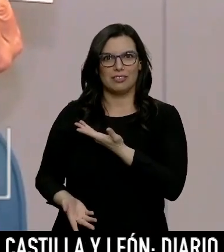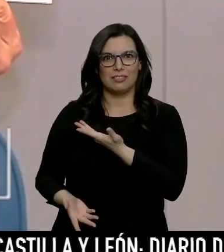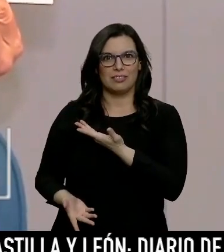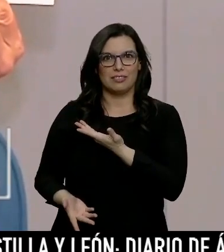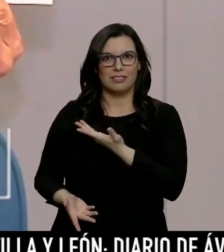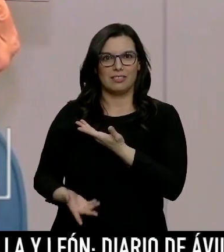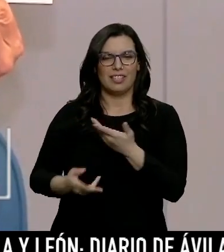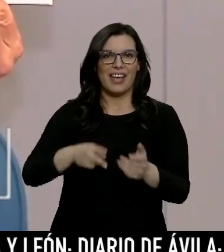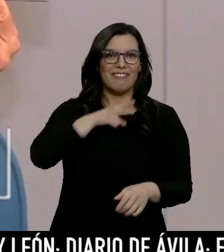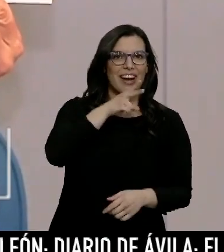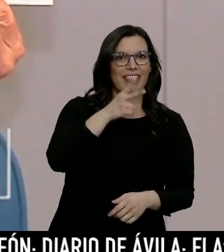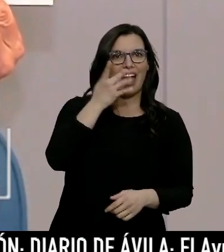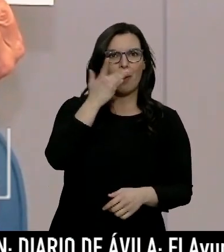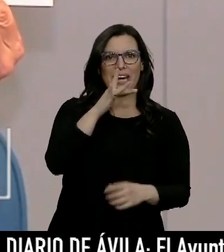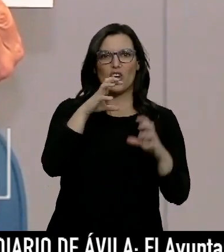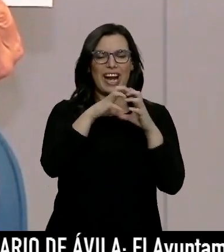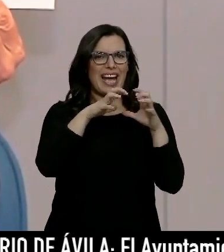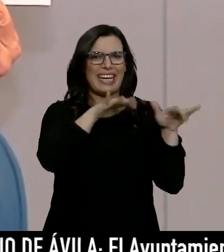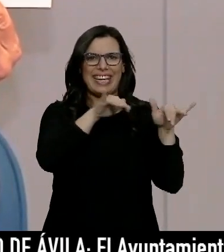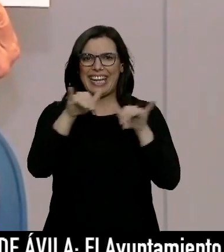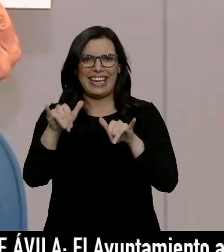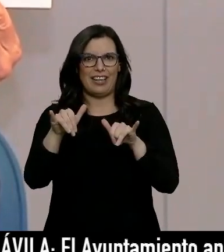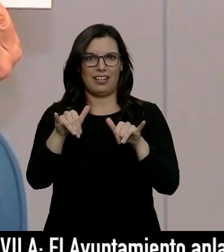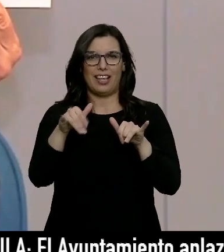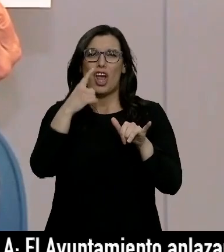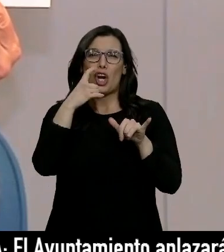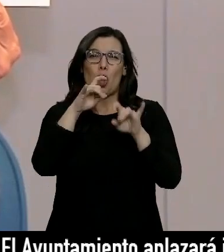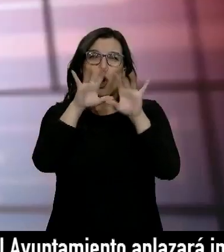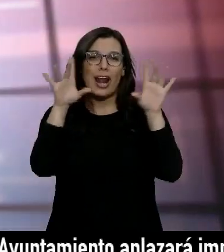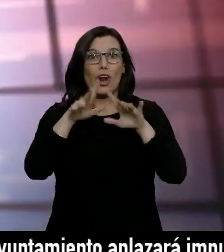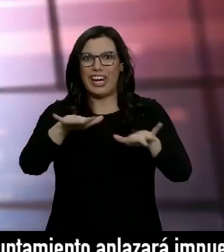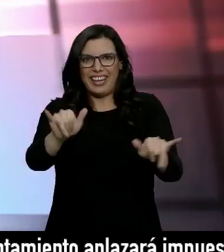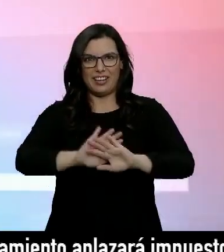No es ni verde, ni amarilla, ni naranja, ni siquiera rojo clarito.